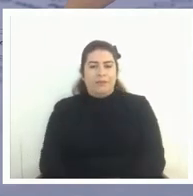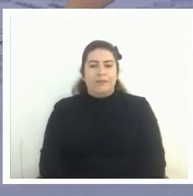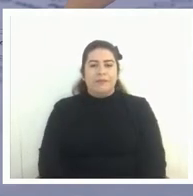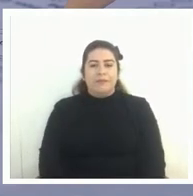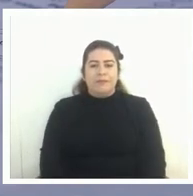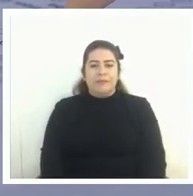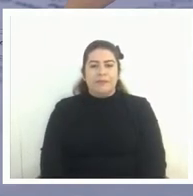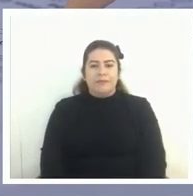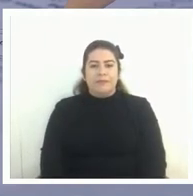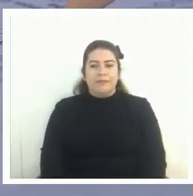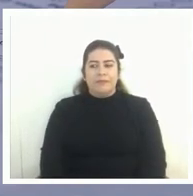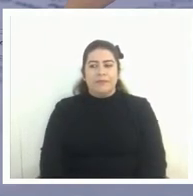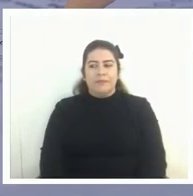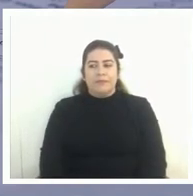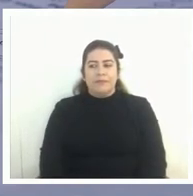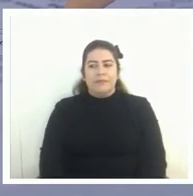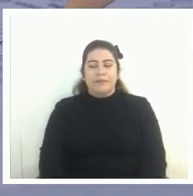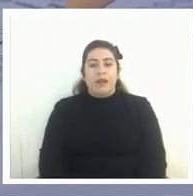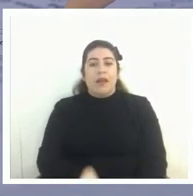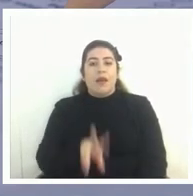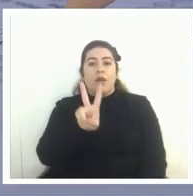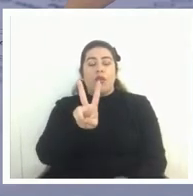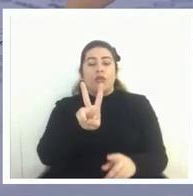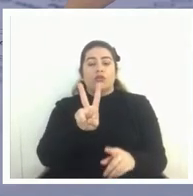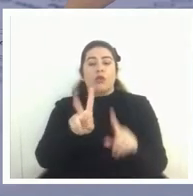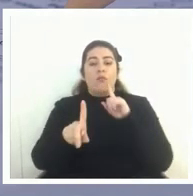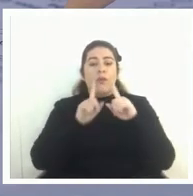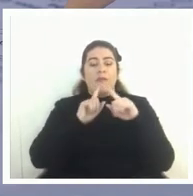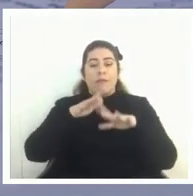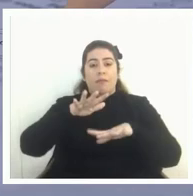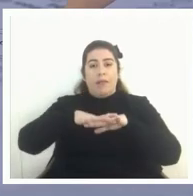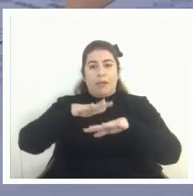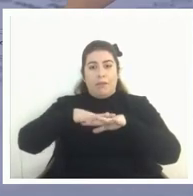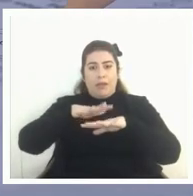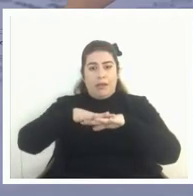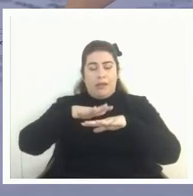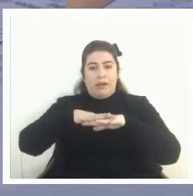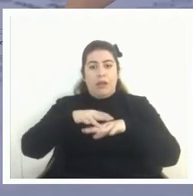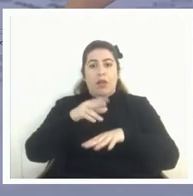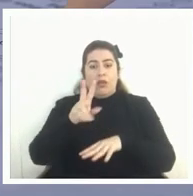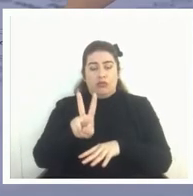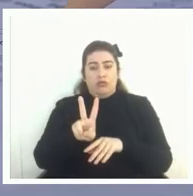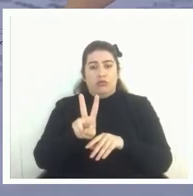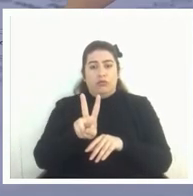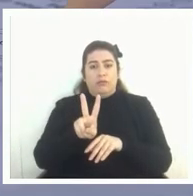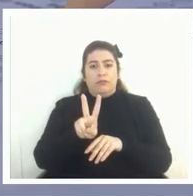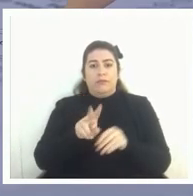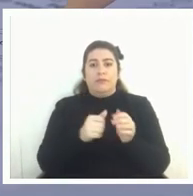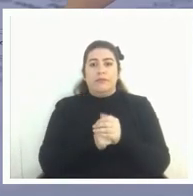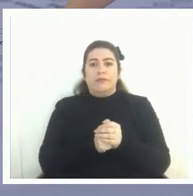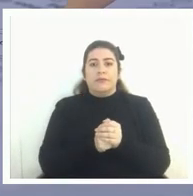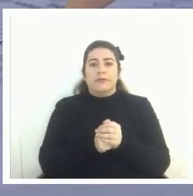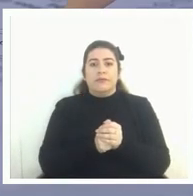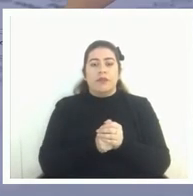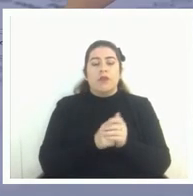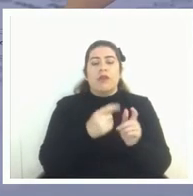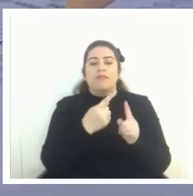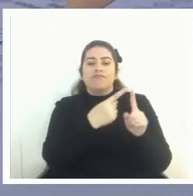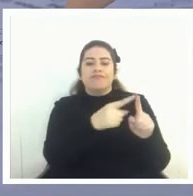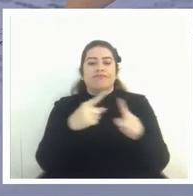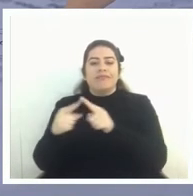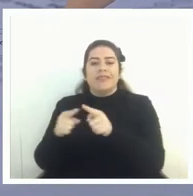ya dije van a haber dos pruebas de matemáticas de manera de poder cubrir las dos distintas necesidades